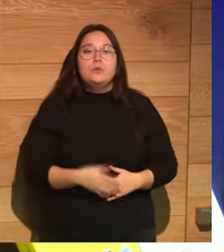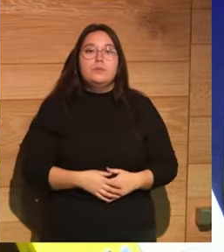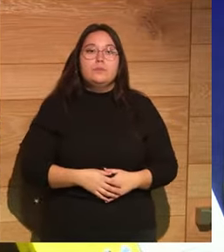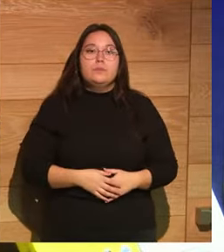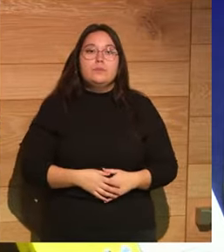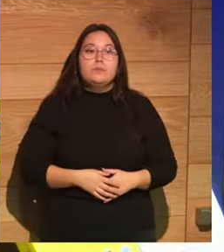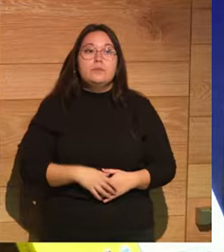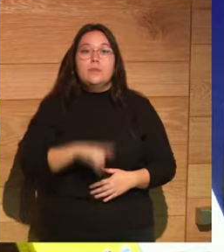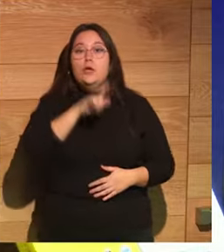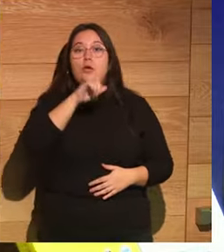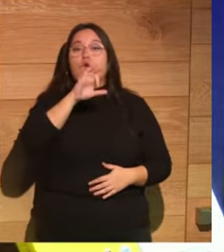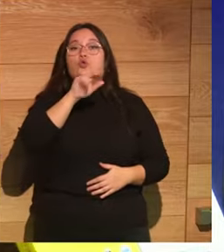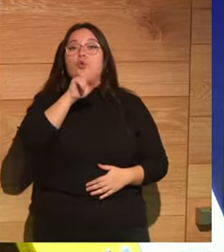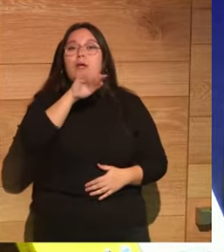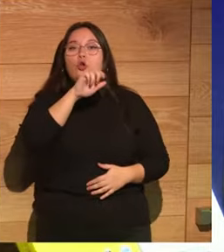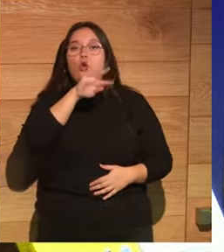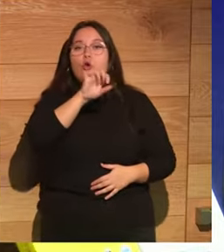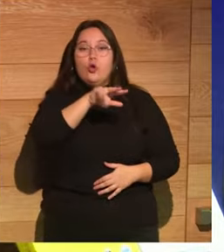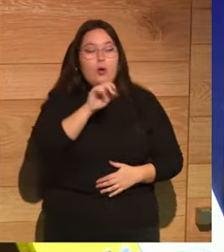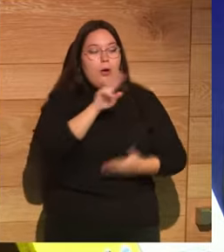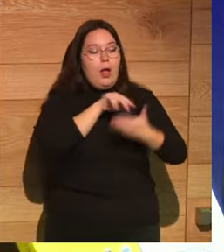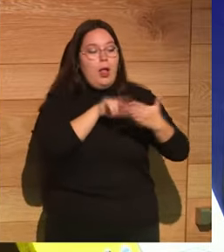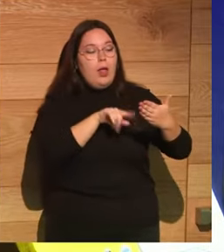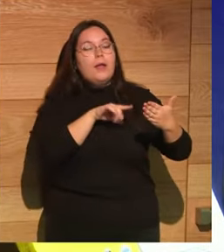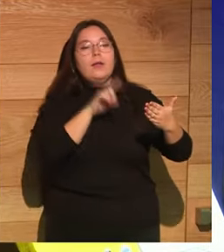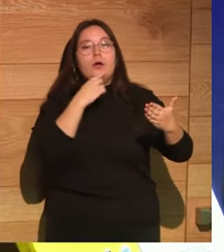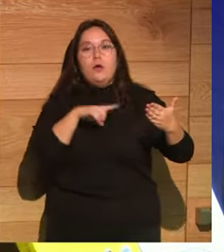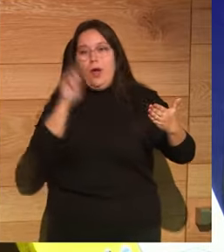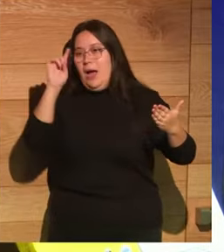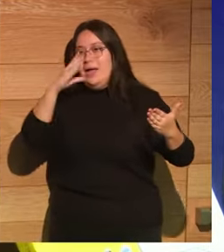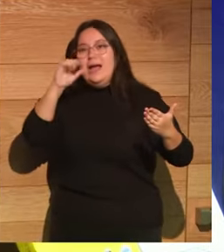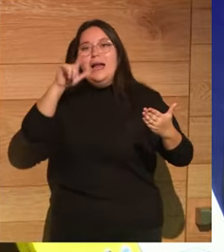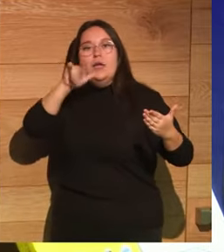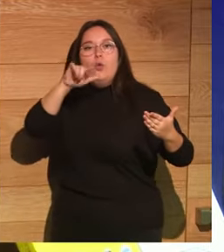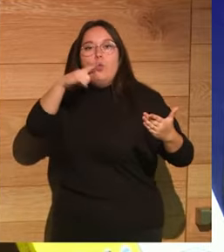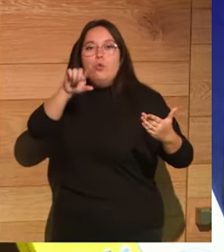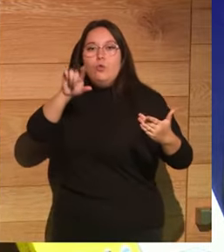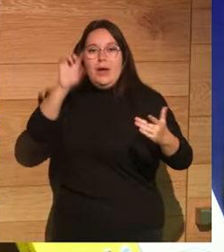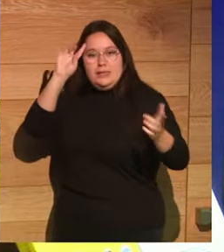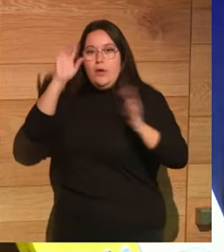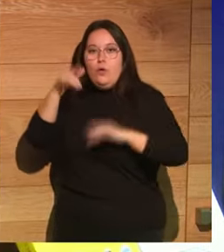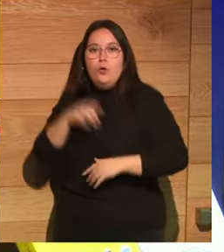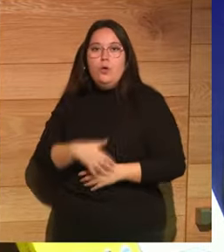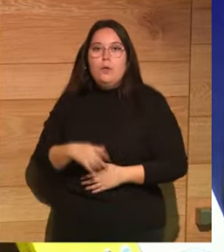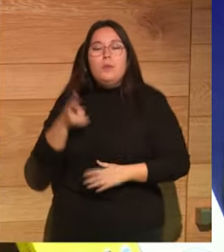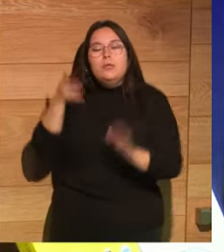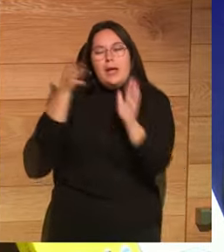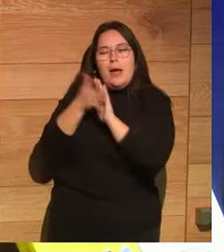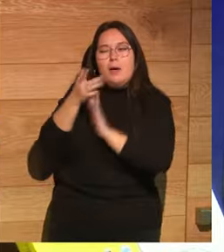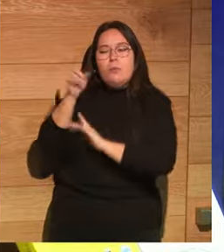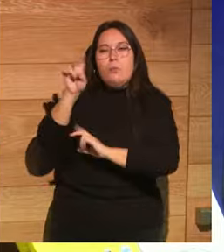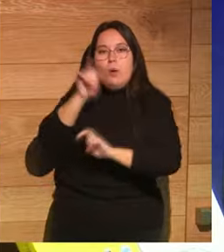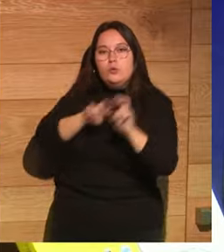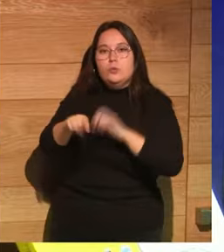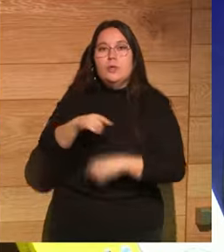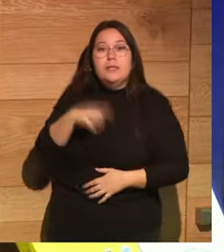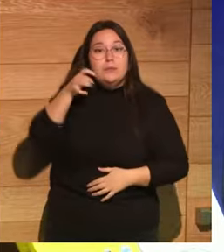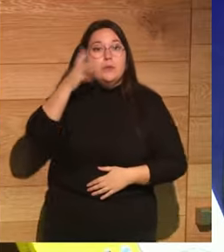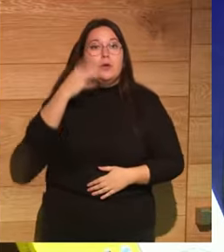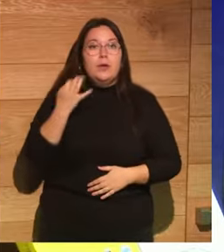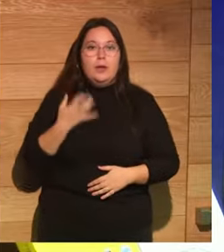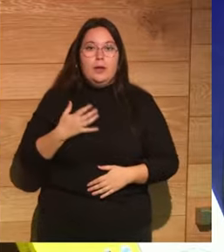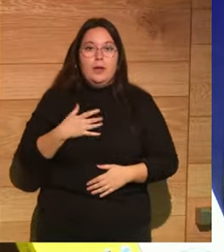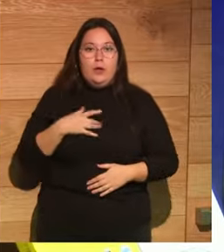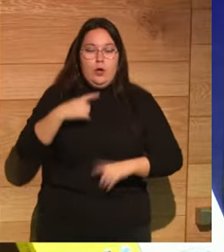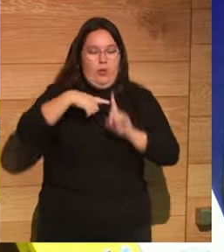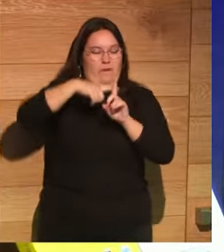pues que leyeron a Suetonio dijeron claramente Calígula estaba loco vamos a buscar una explicación para la locura de Calígula y se inventaron que